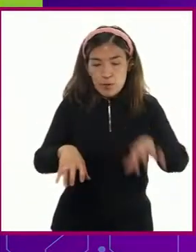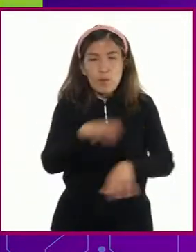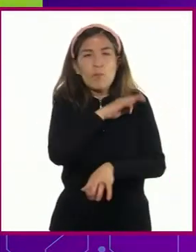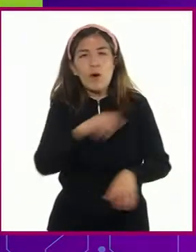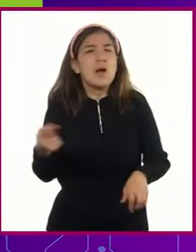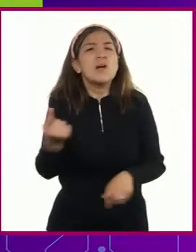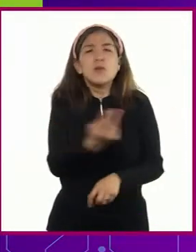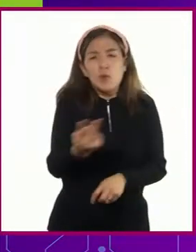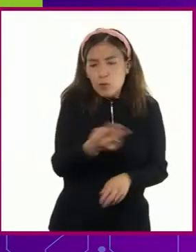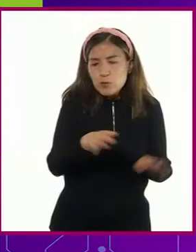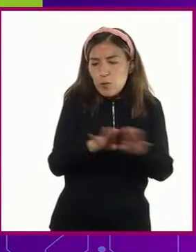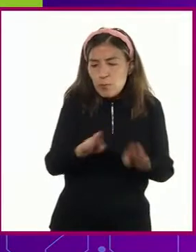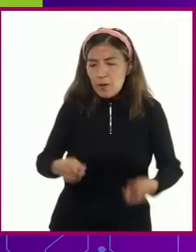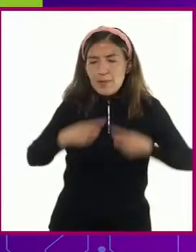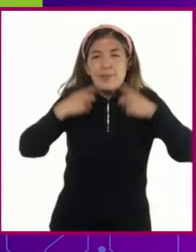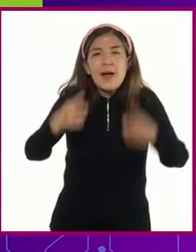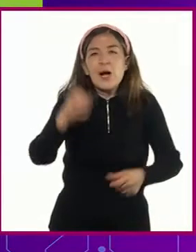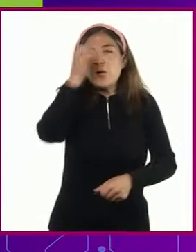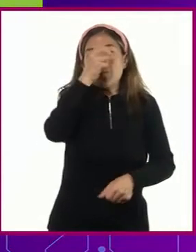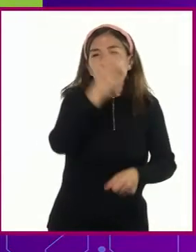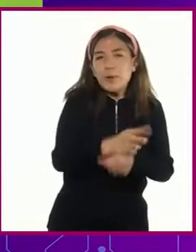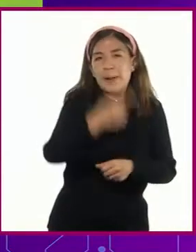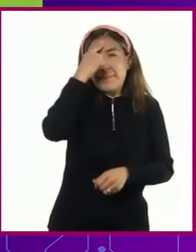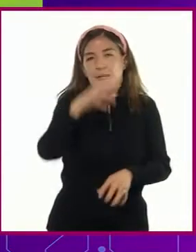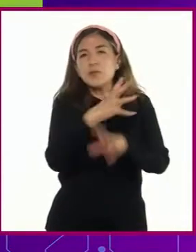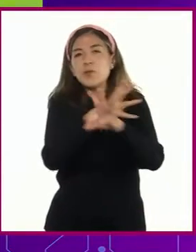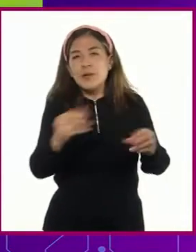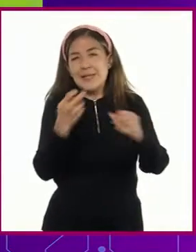propias alternativas y soluciones al conflicto.